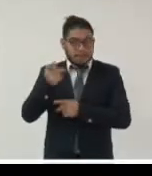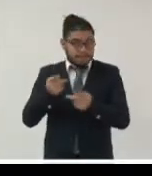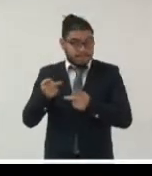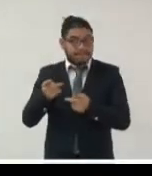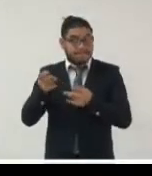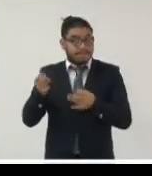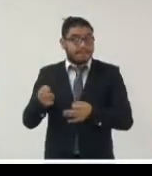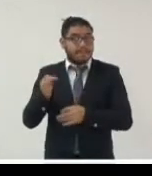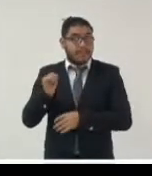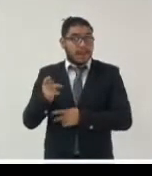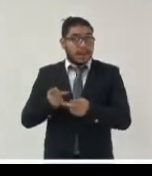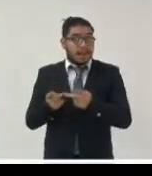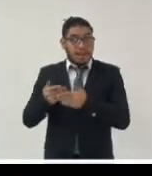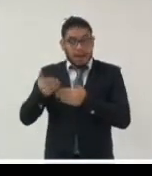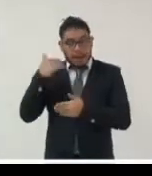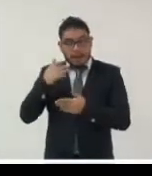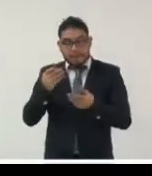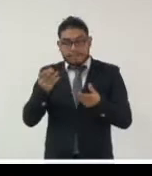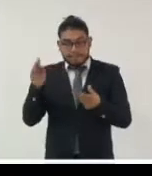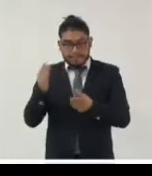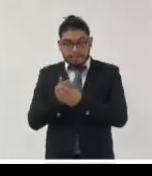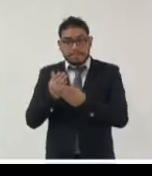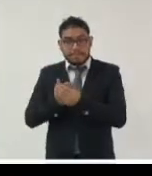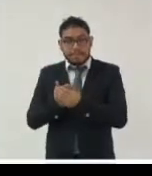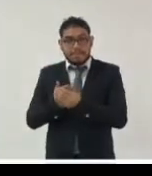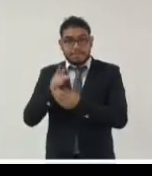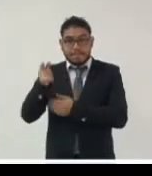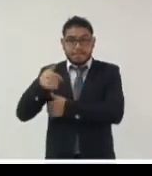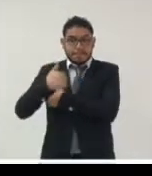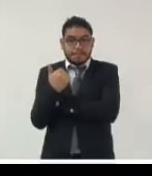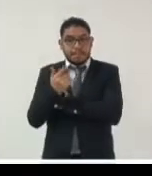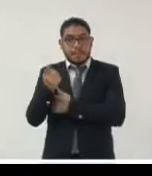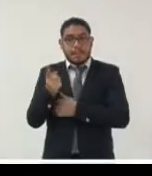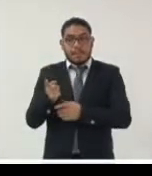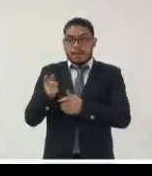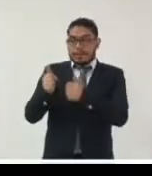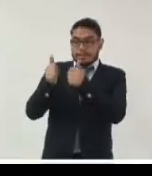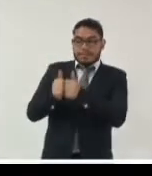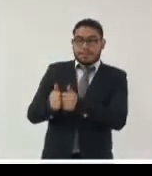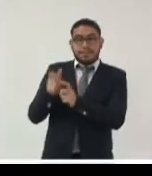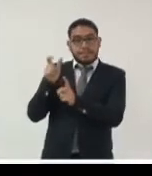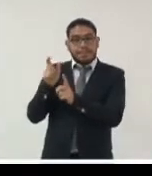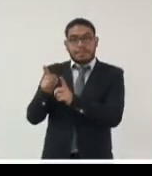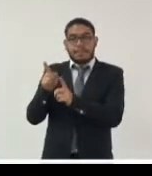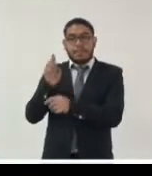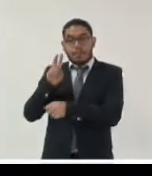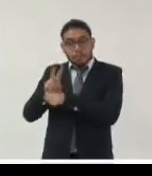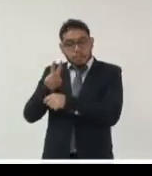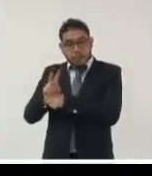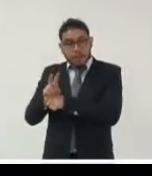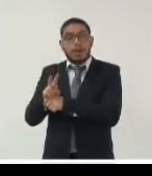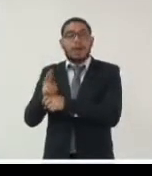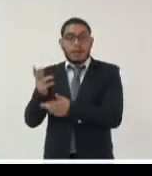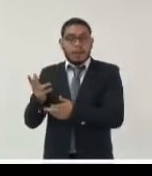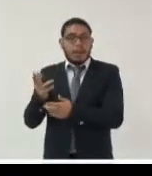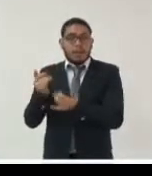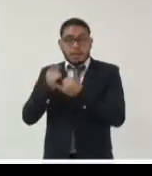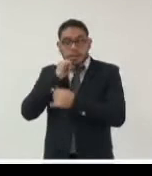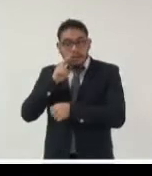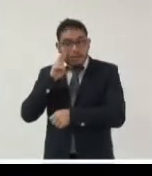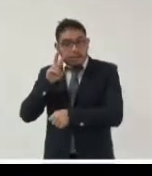recibir esta custodia? Nosotros archivos históricos estábamos preparados para recibir custodia